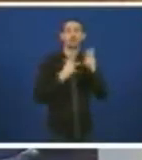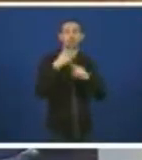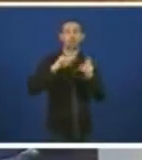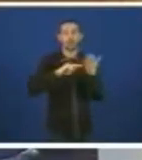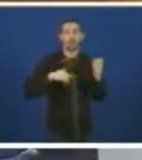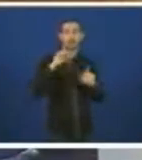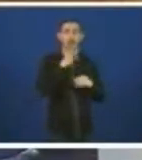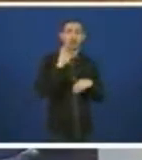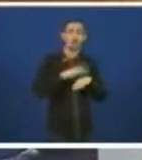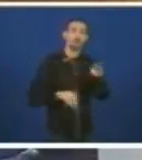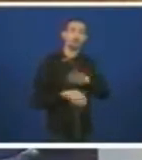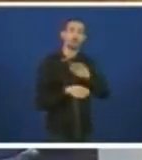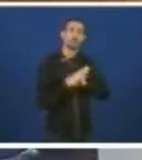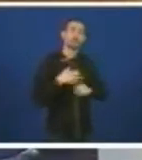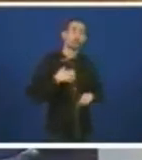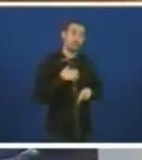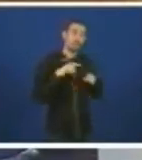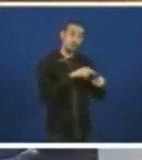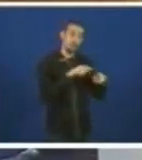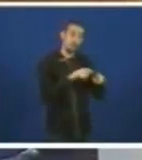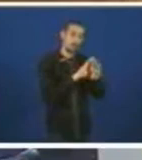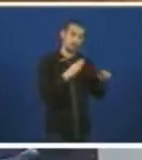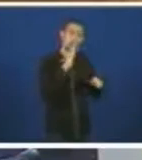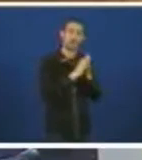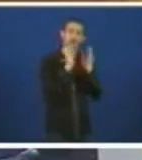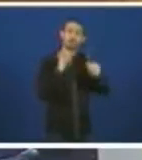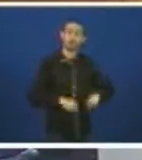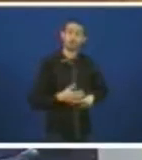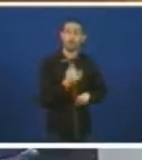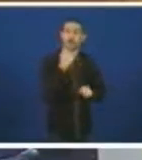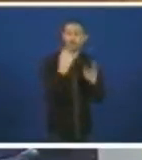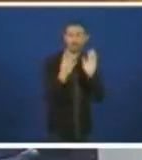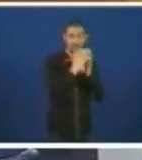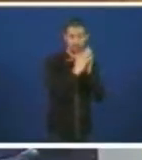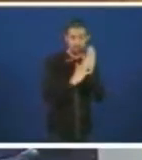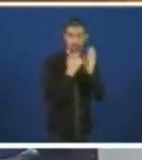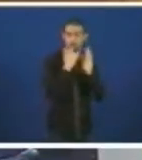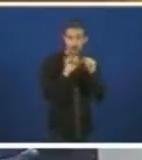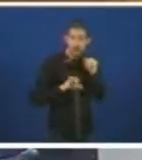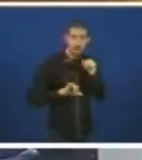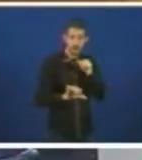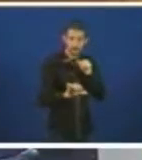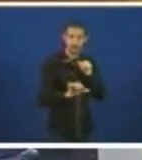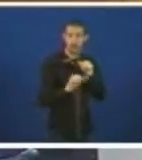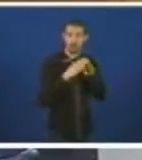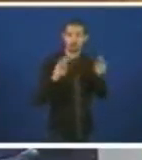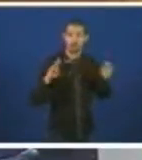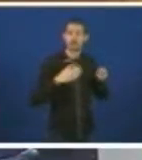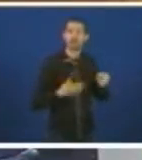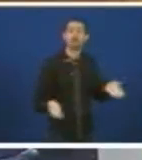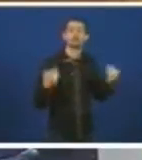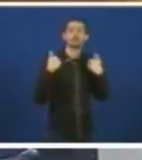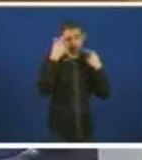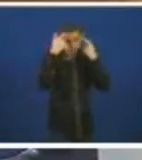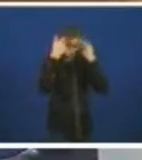mantemento de emprego porque en este convenio, en este acordo, estableciase. A partir deste acordo, Povisa será responsable